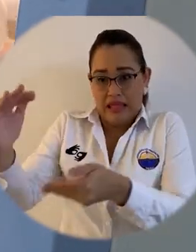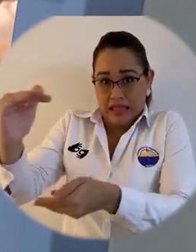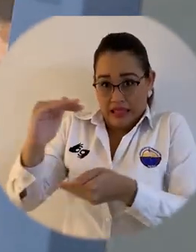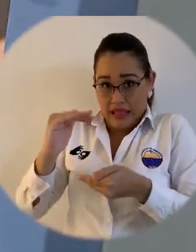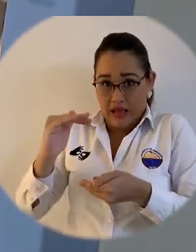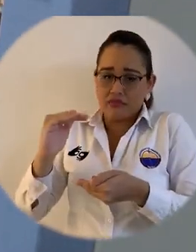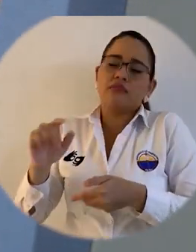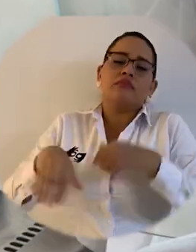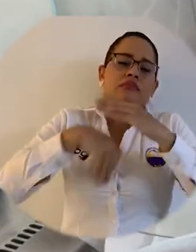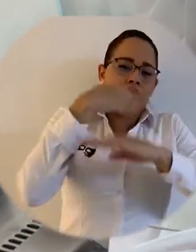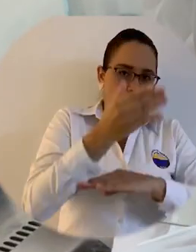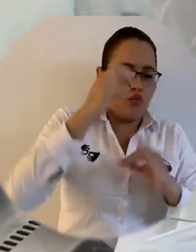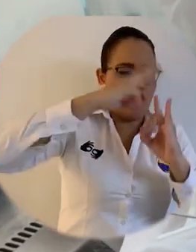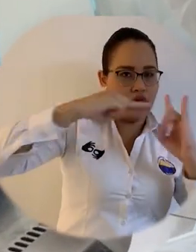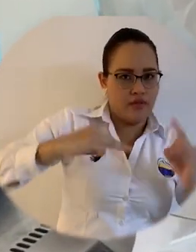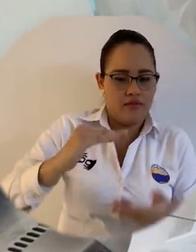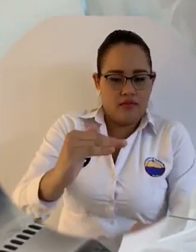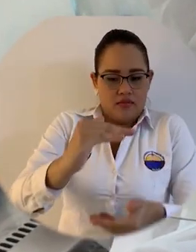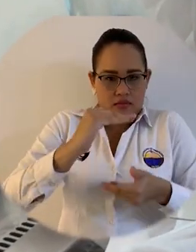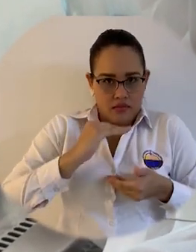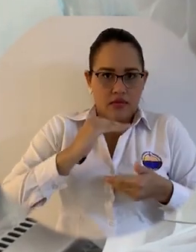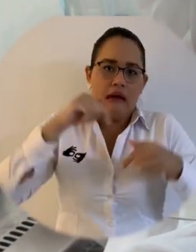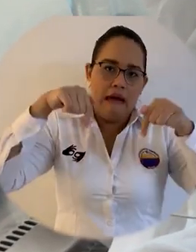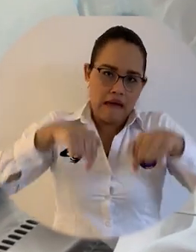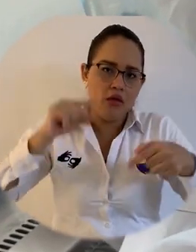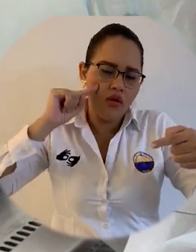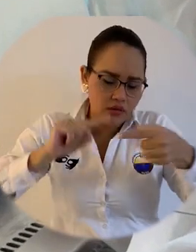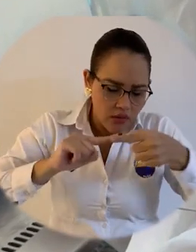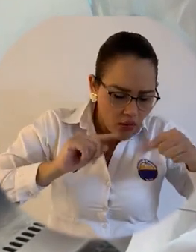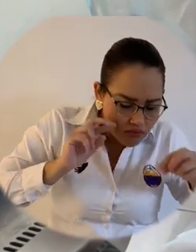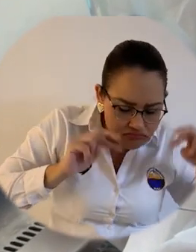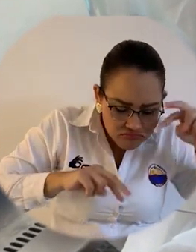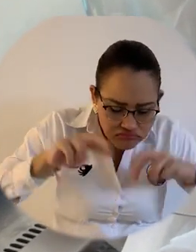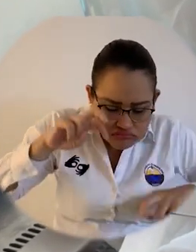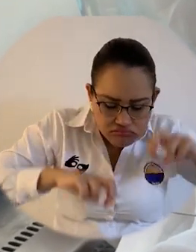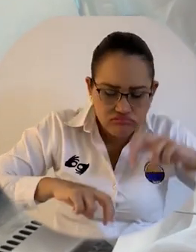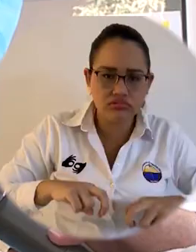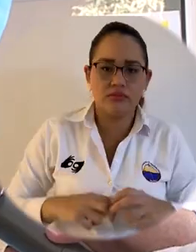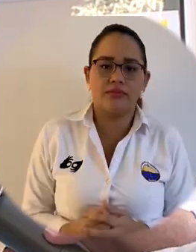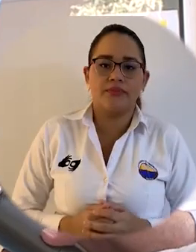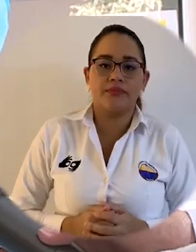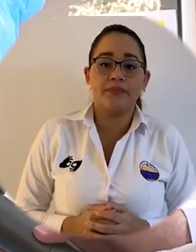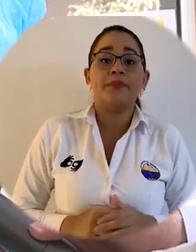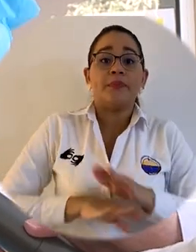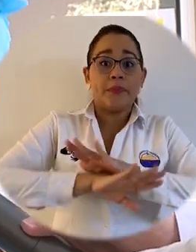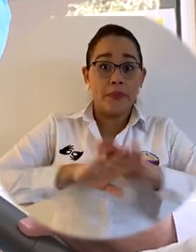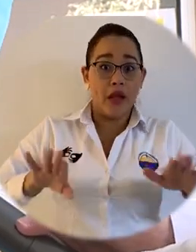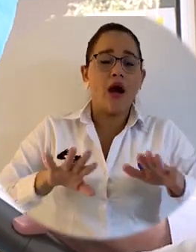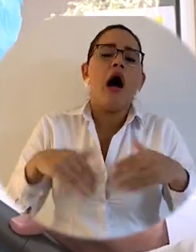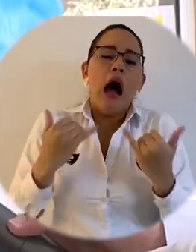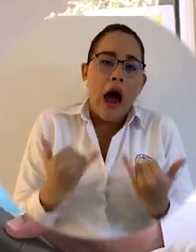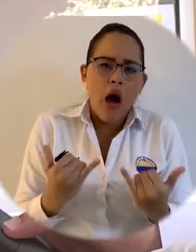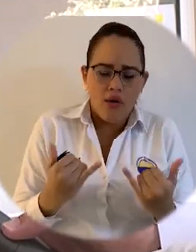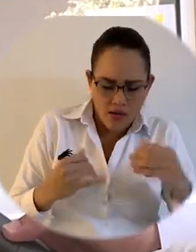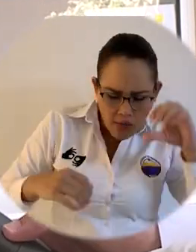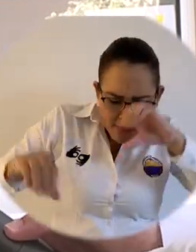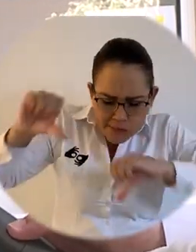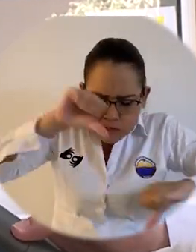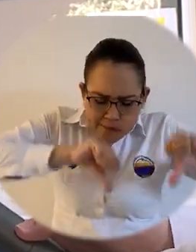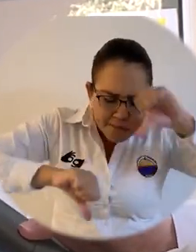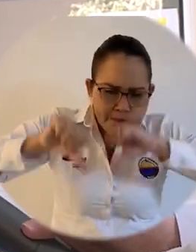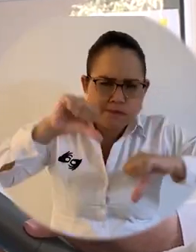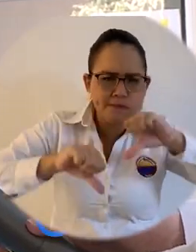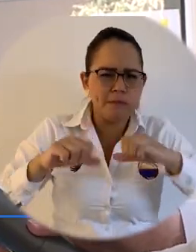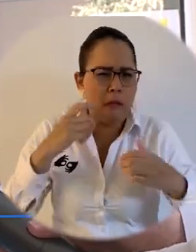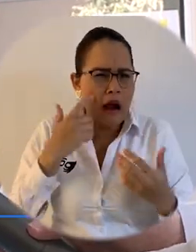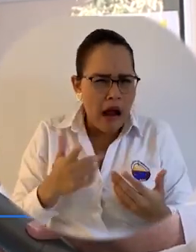acuerdo a todos los requisitos para el transporte de muestras con material potencialmente peligroso. En el área PCR vamos a realizar la mezcla de los